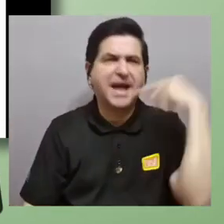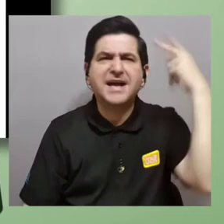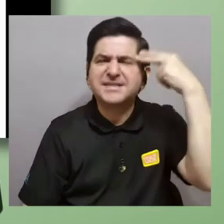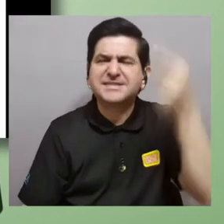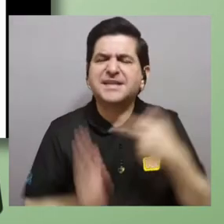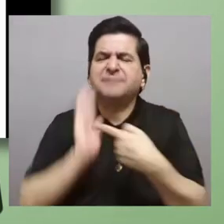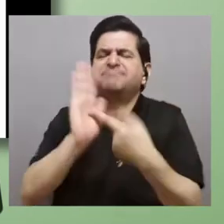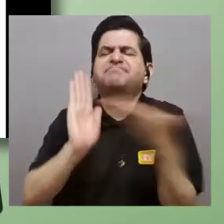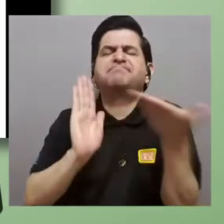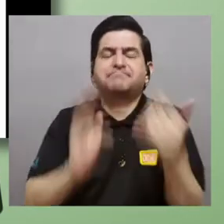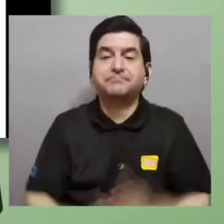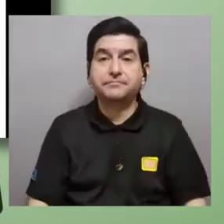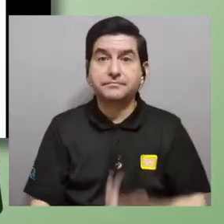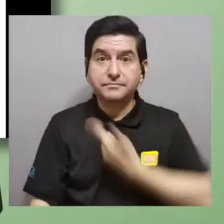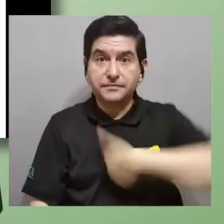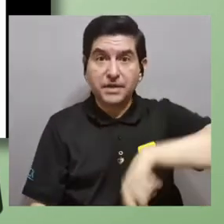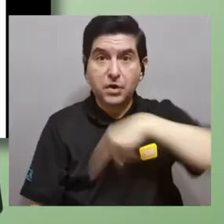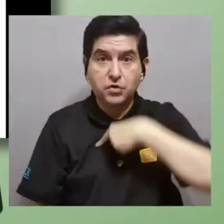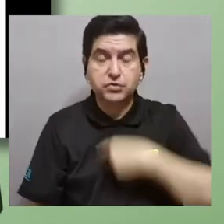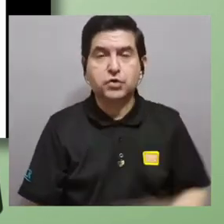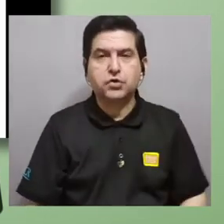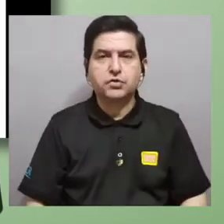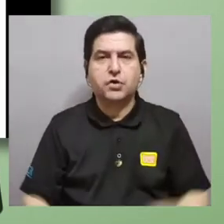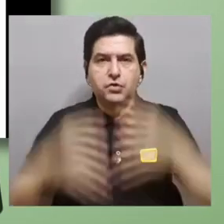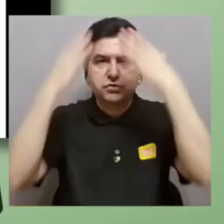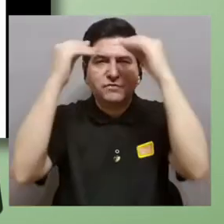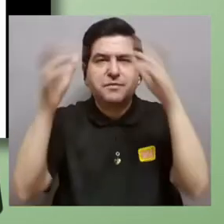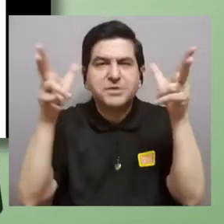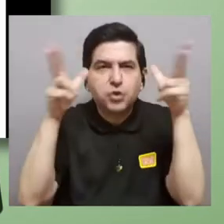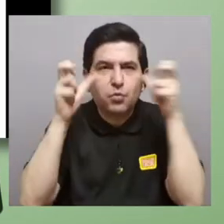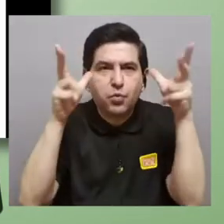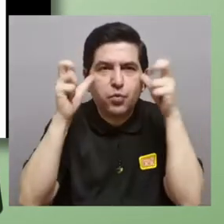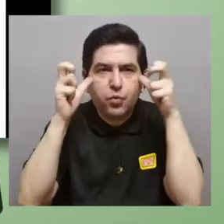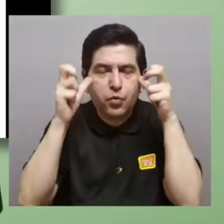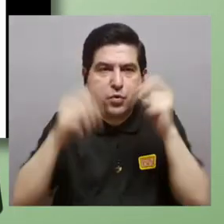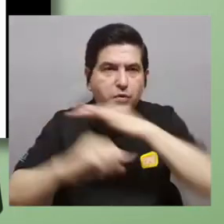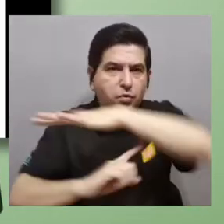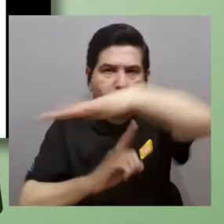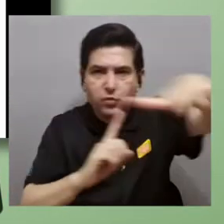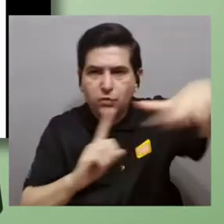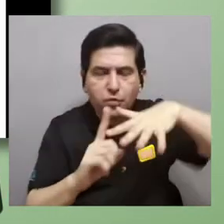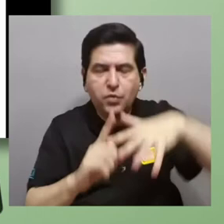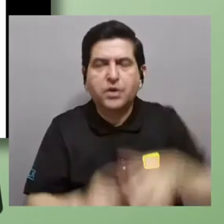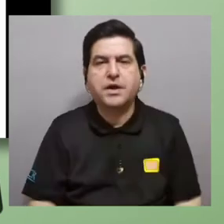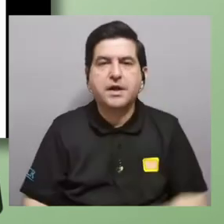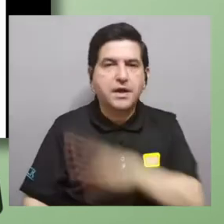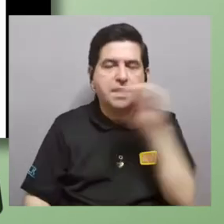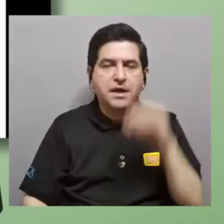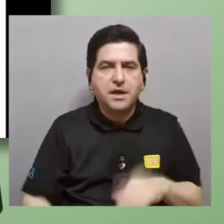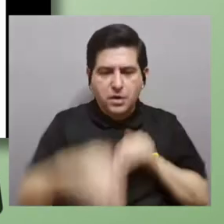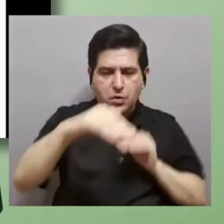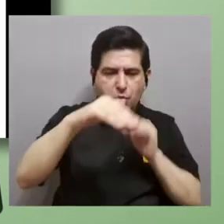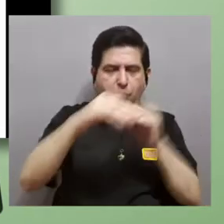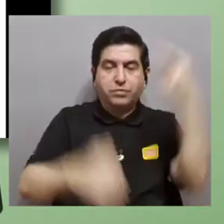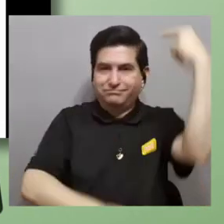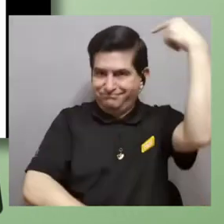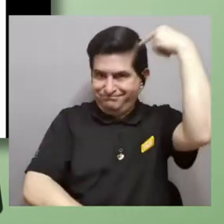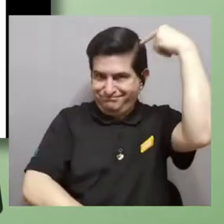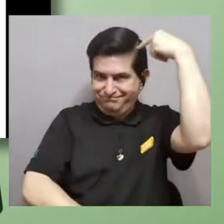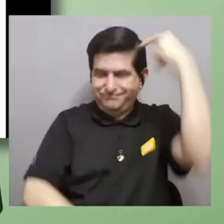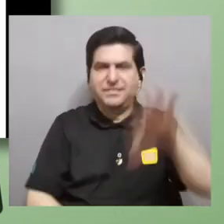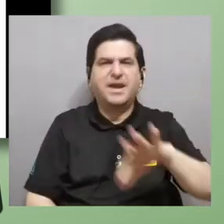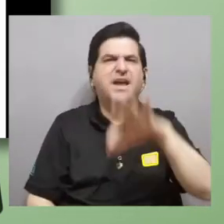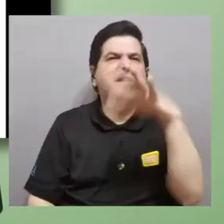dice esta hipótesis es que nosotros capturamos información del exterior y la almacenamos en la cabeza